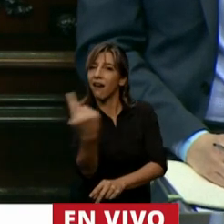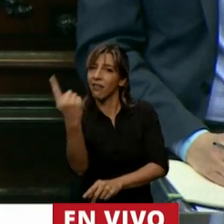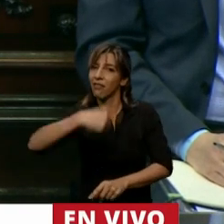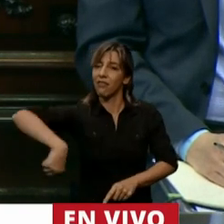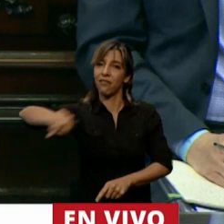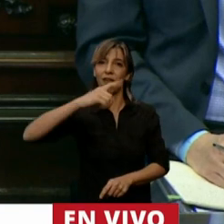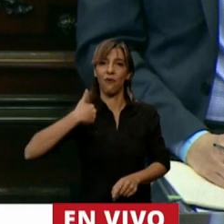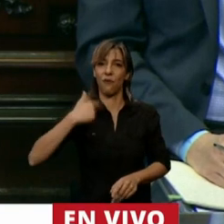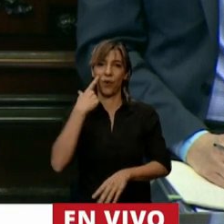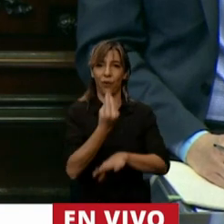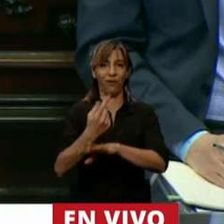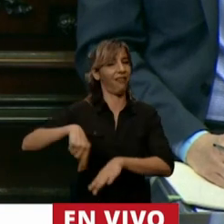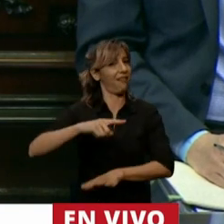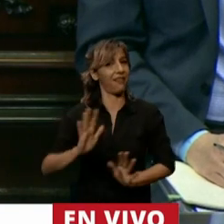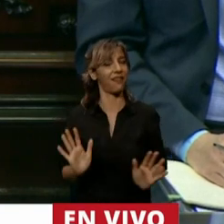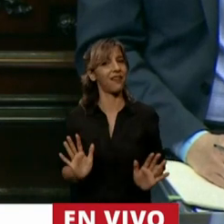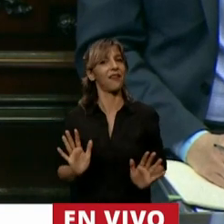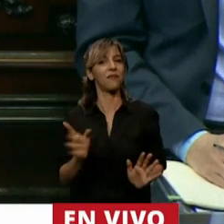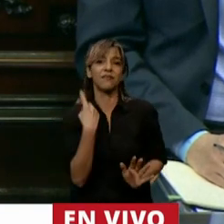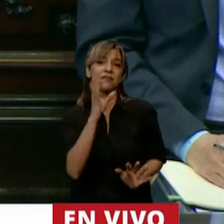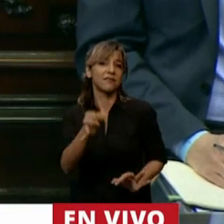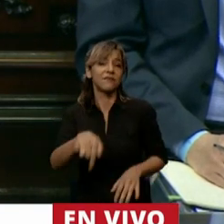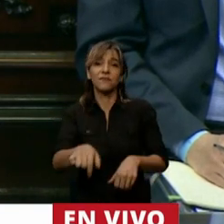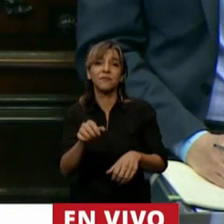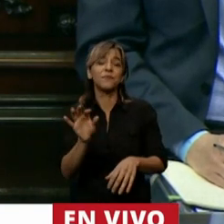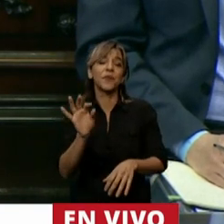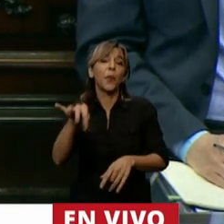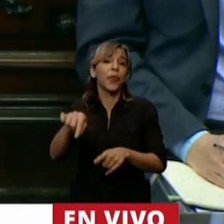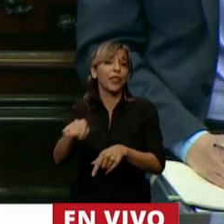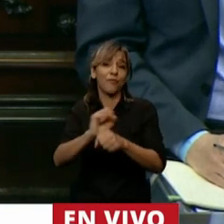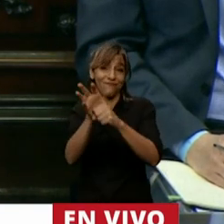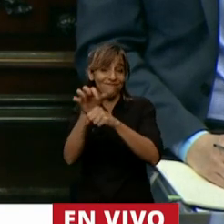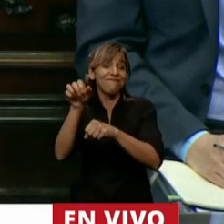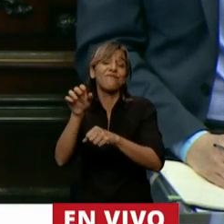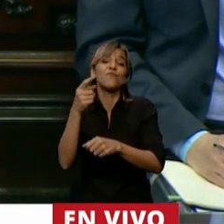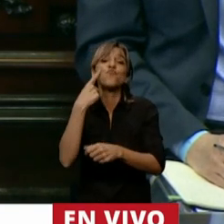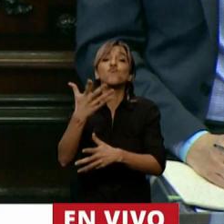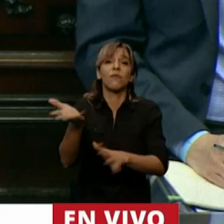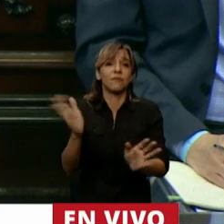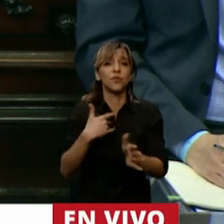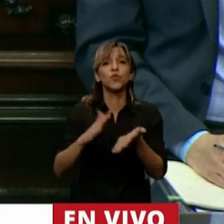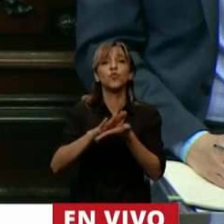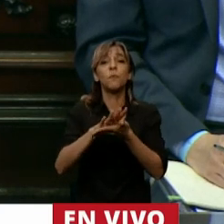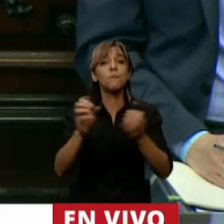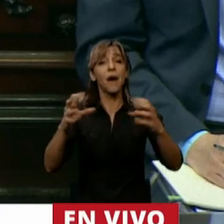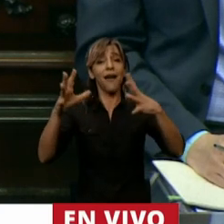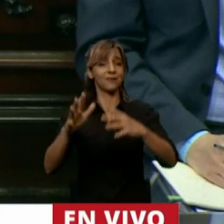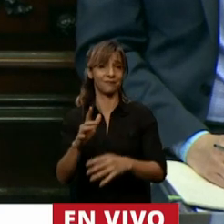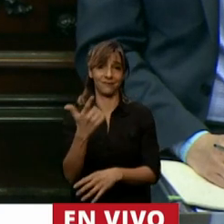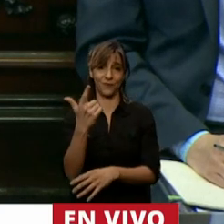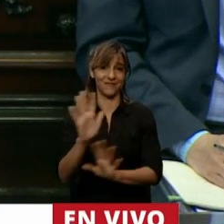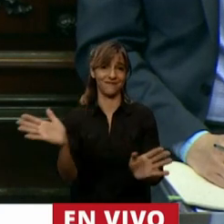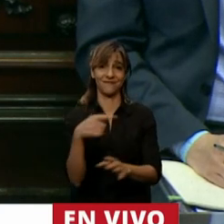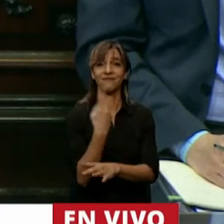este virus también lo que nos enseñó es que no hay soluciones mágicas y que mientras no tengamos la vacuna la única forma